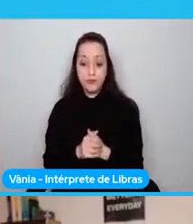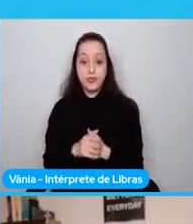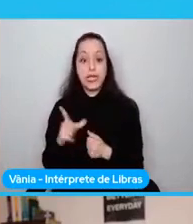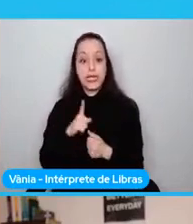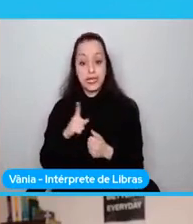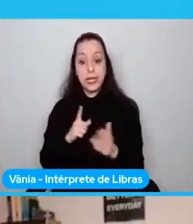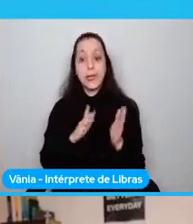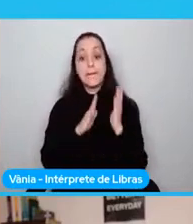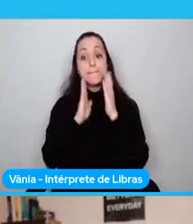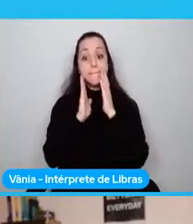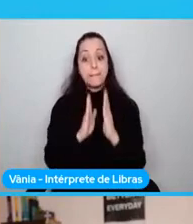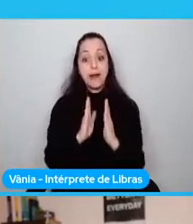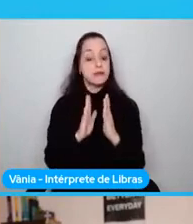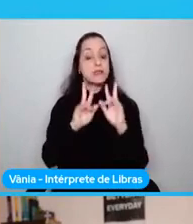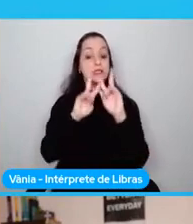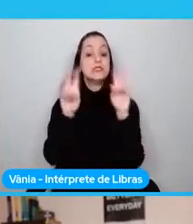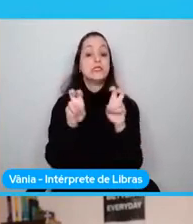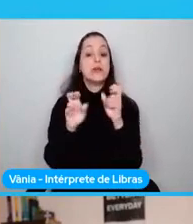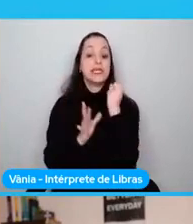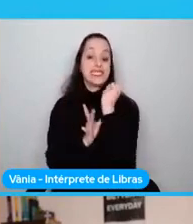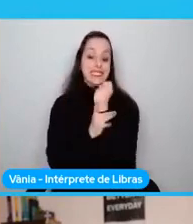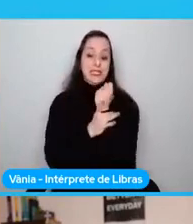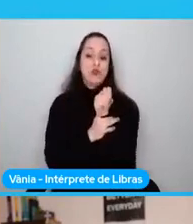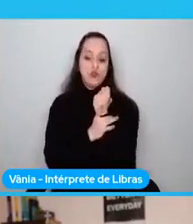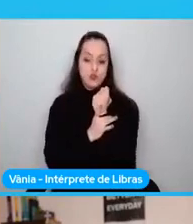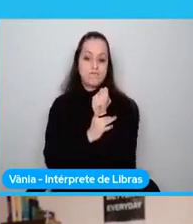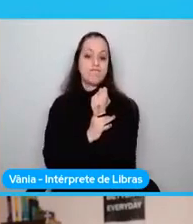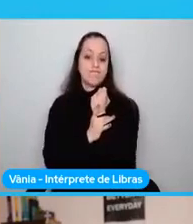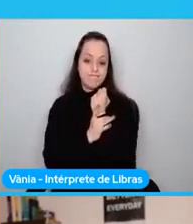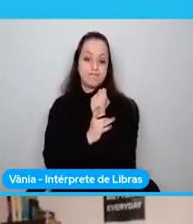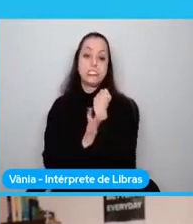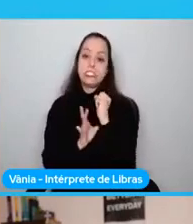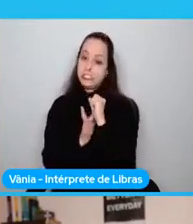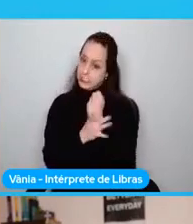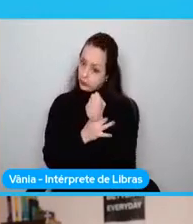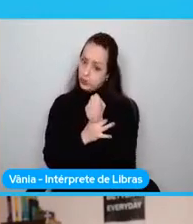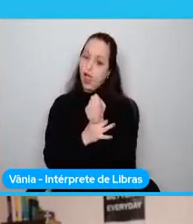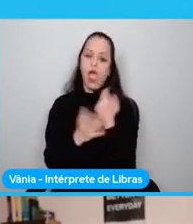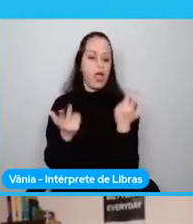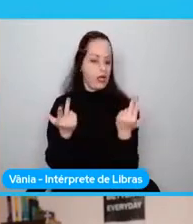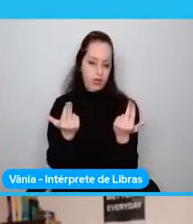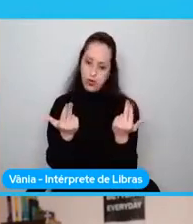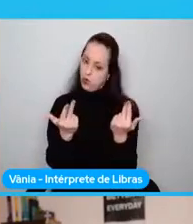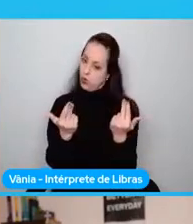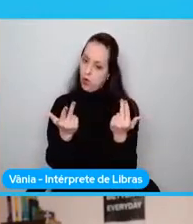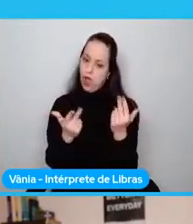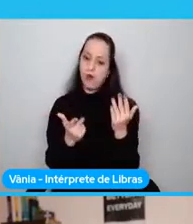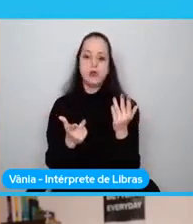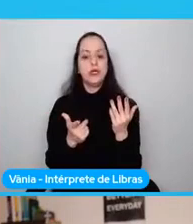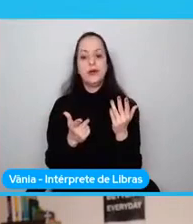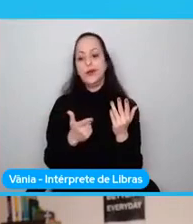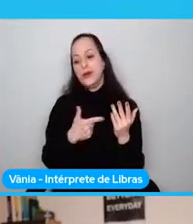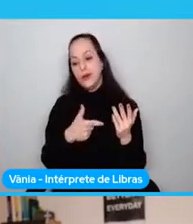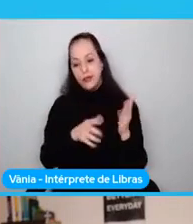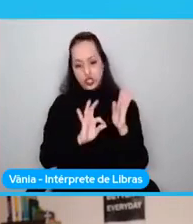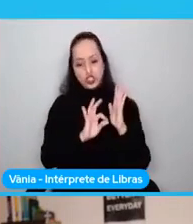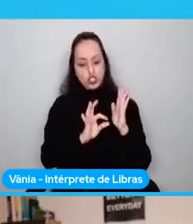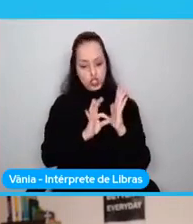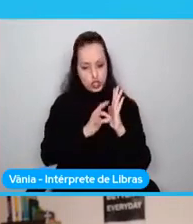de la seguridad. WebAssembly corre sobre el mismo contexto de seguridad que ya corre JavaScript.